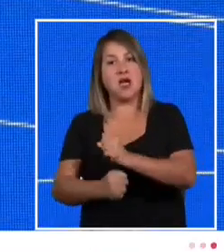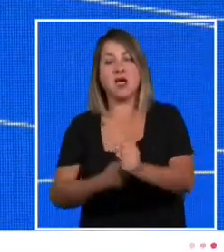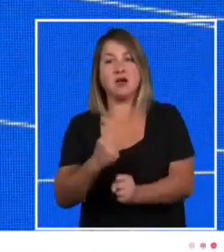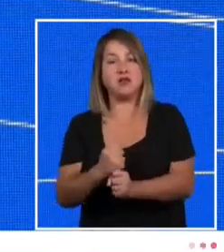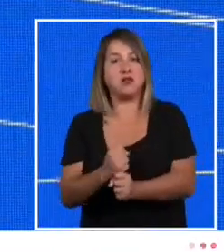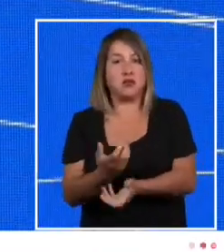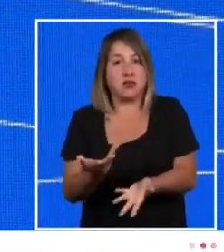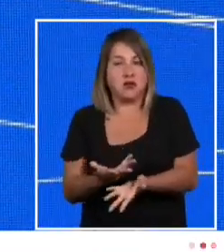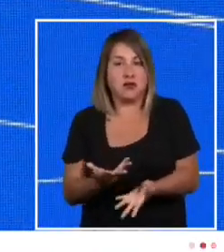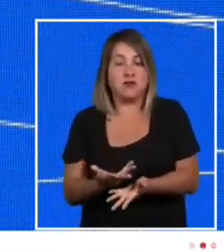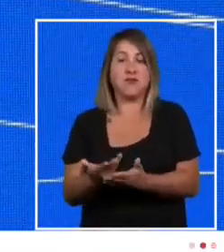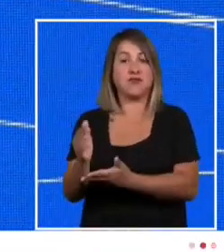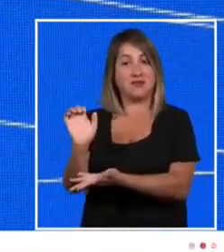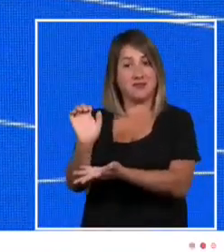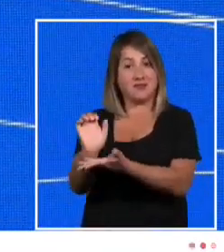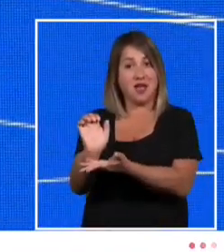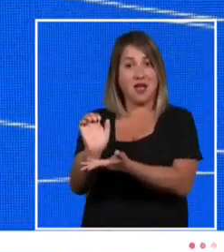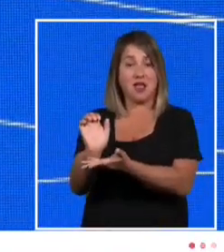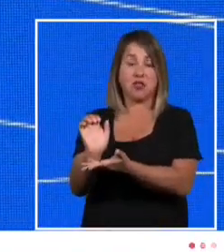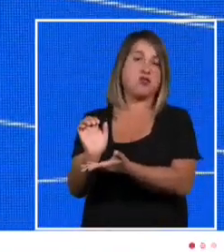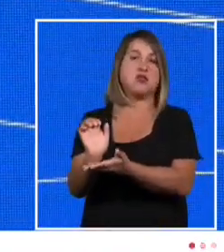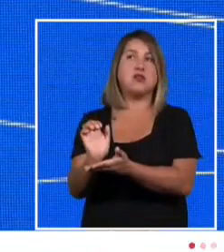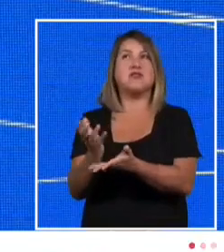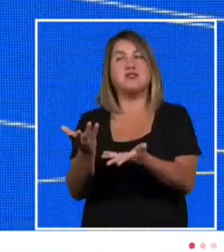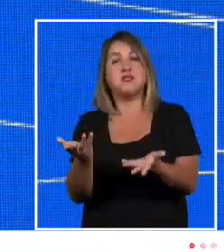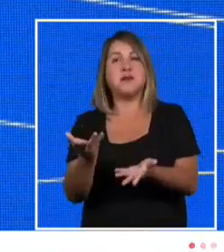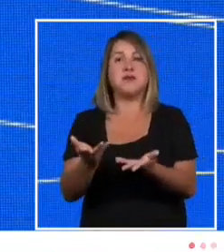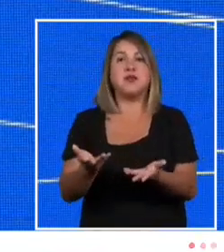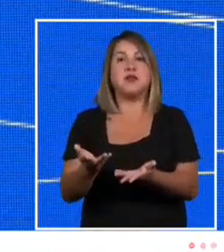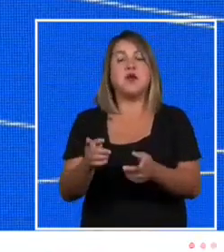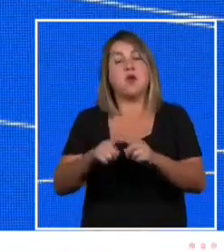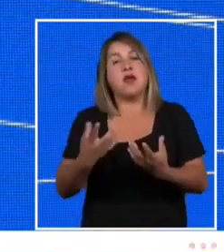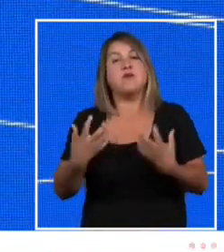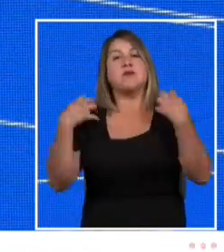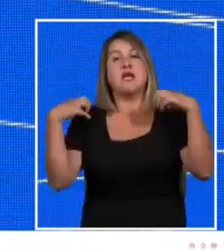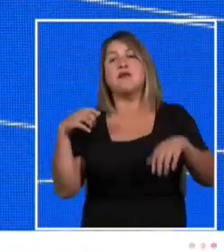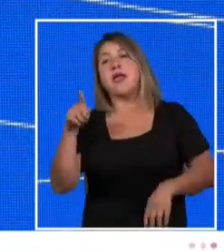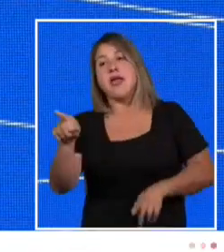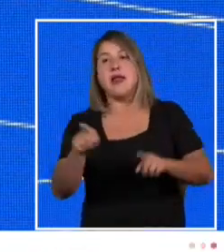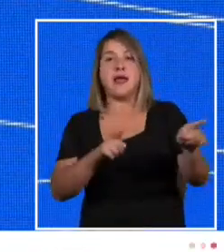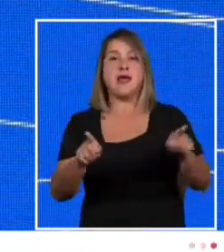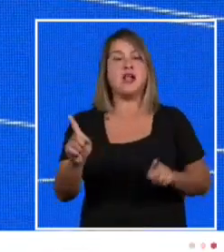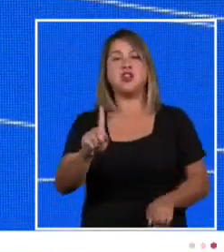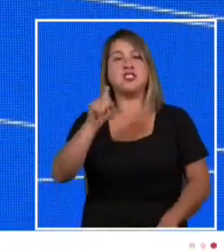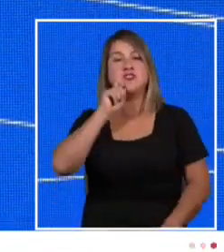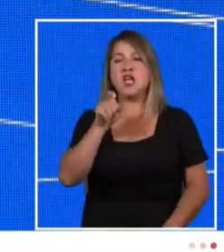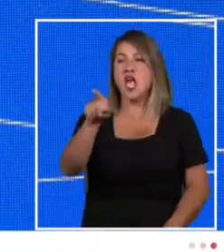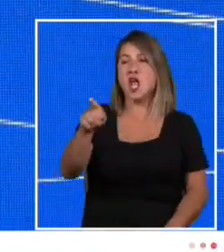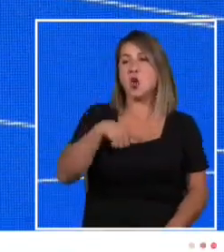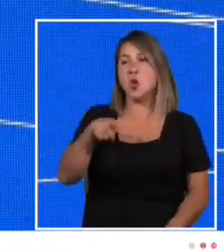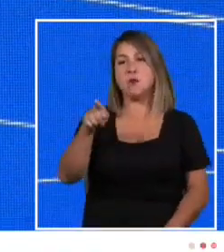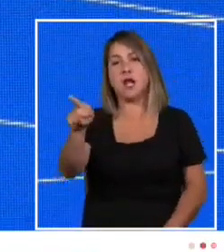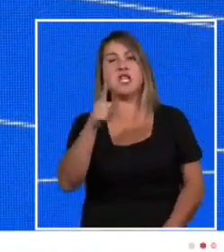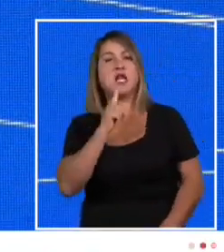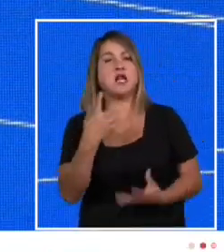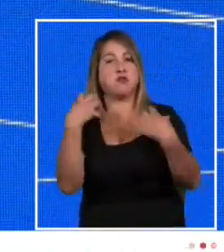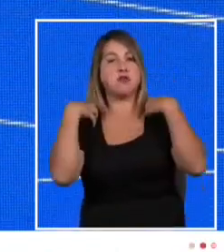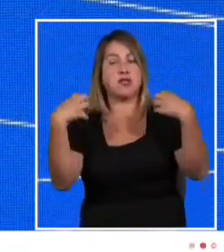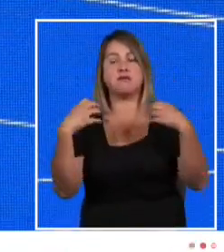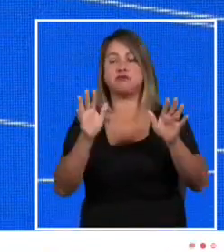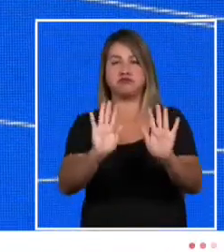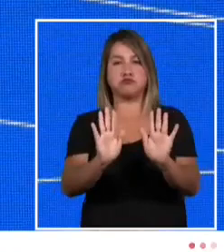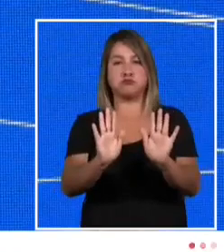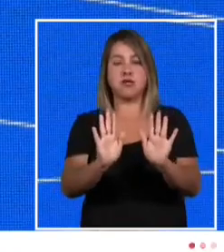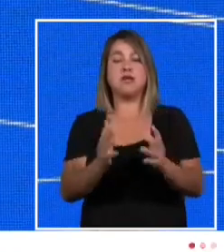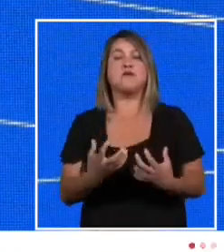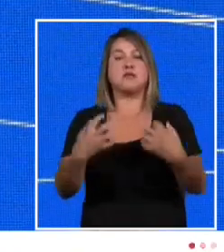cuales el Estado en su conjunto, más allá de responsabilidades particulares, porque acá no se trata de apuntar con el dedo y la responsabilidad hoy día es